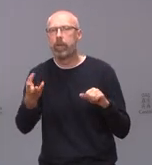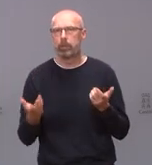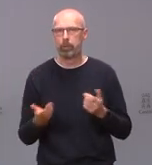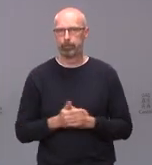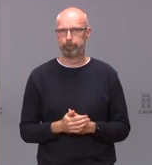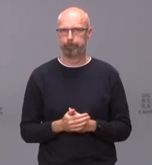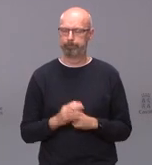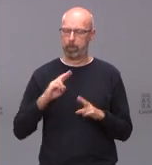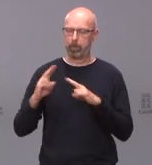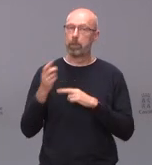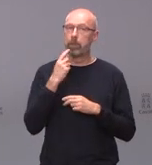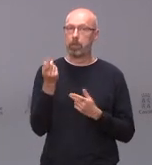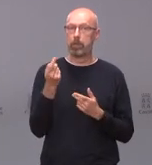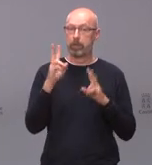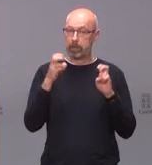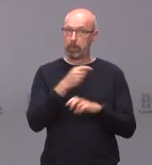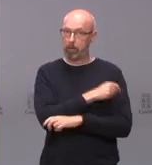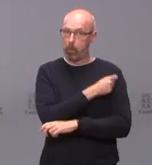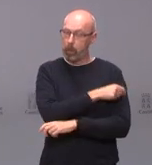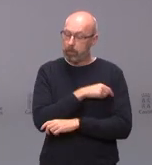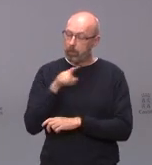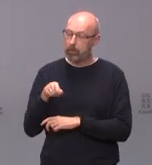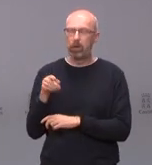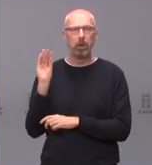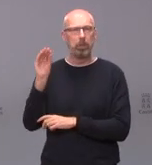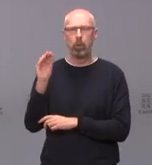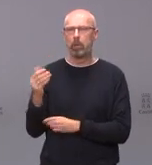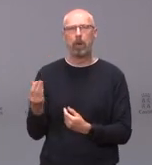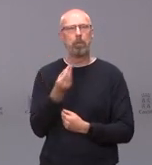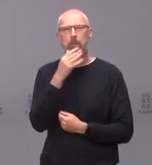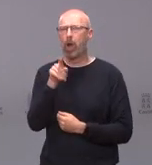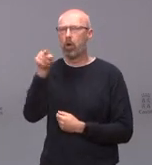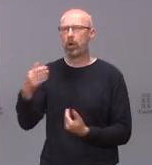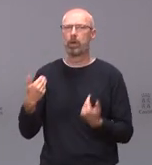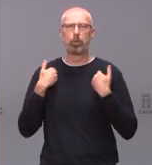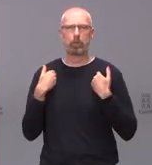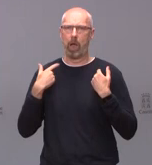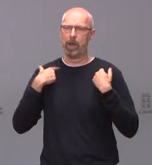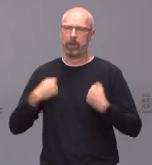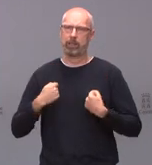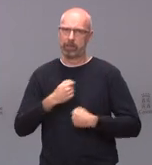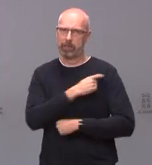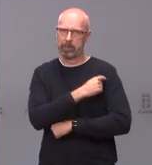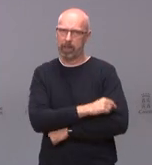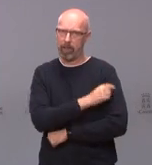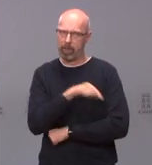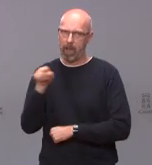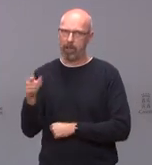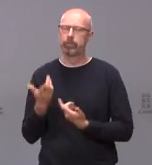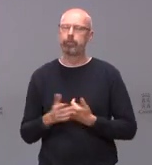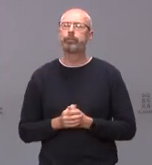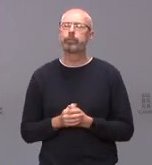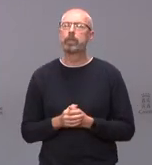le insisto que yo creo que es mejor pregunta para la responsable de sanidad que comparecerá a continuación pero